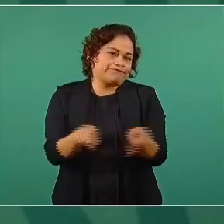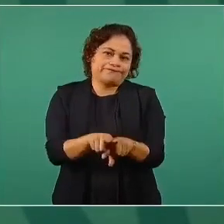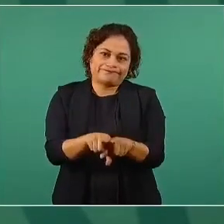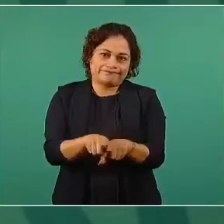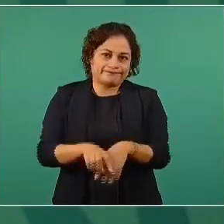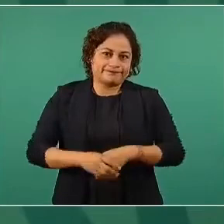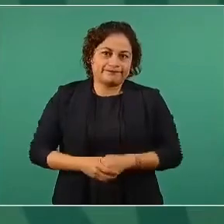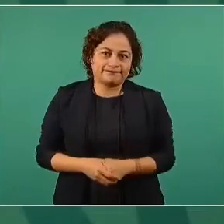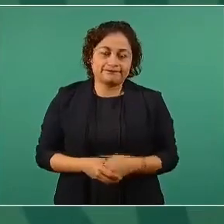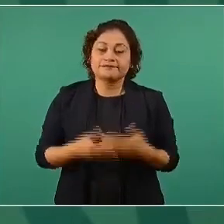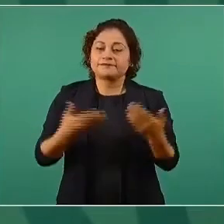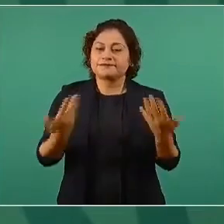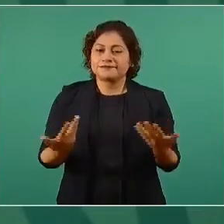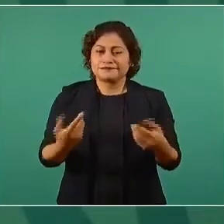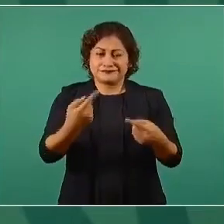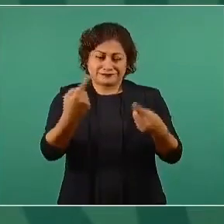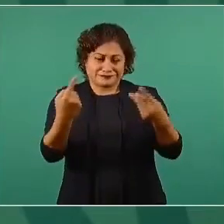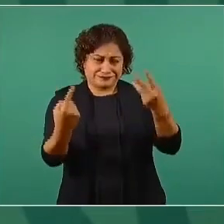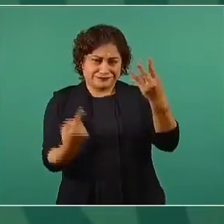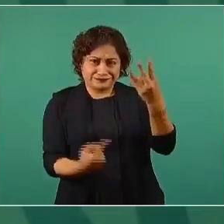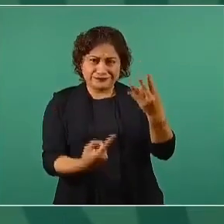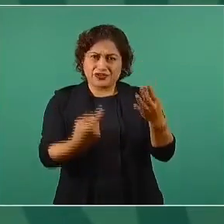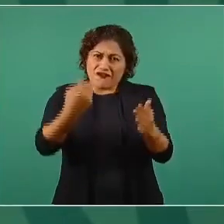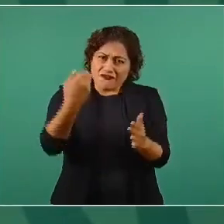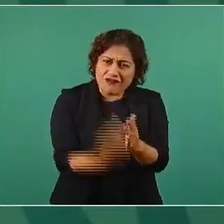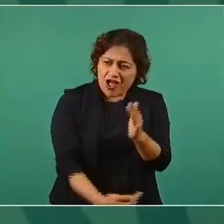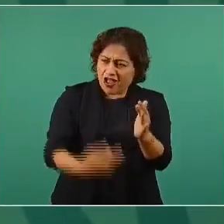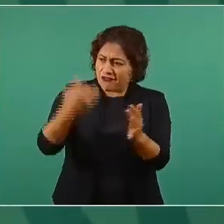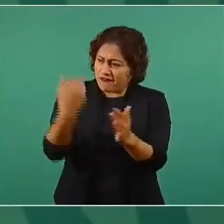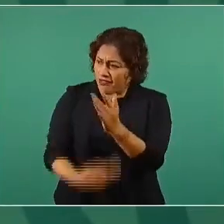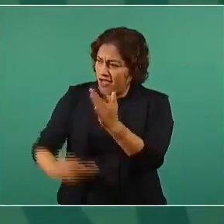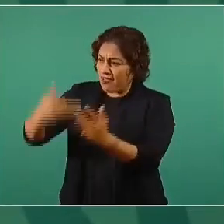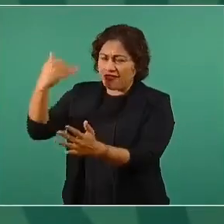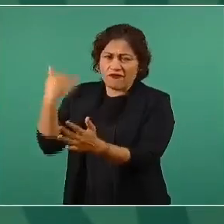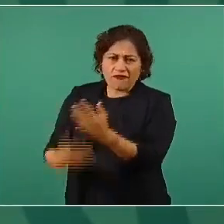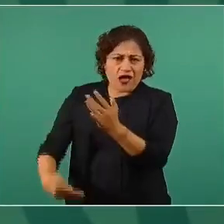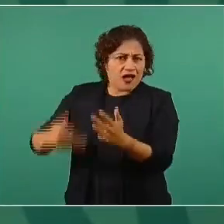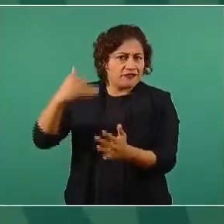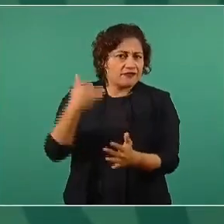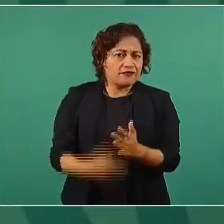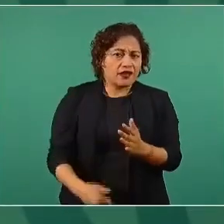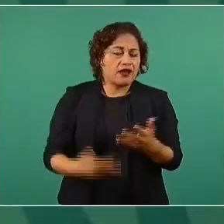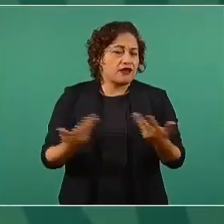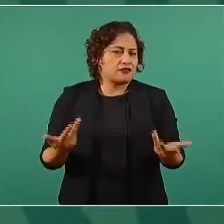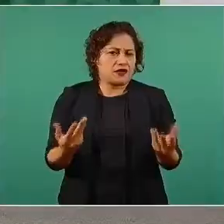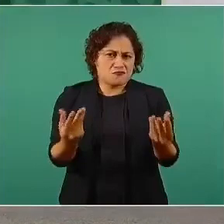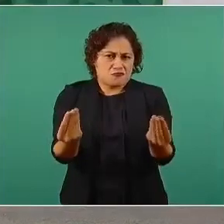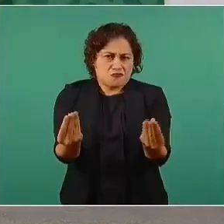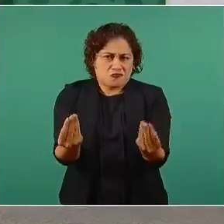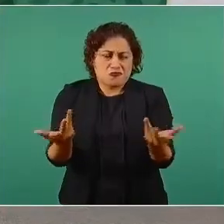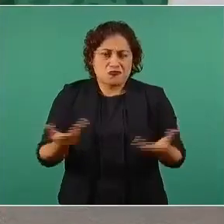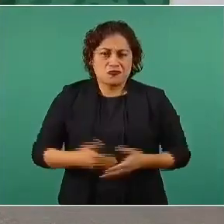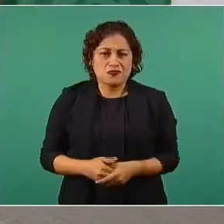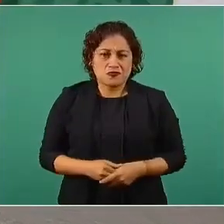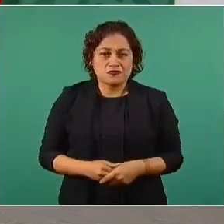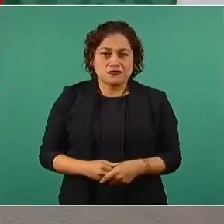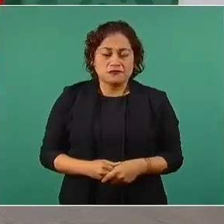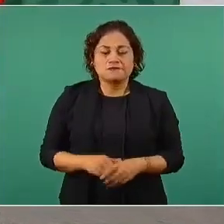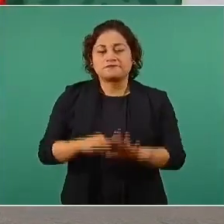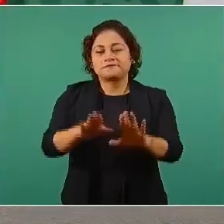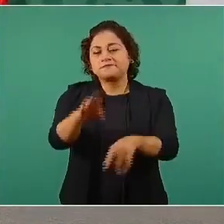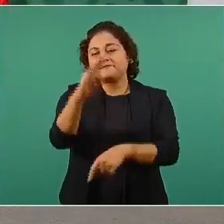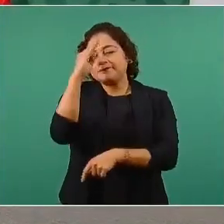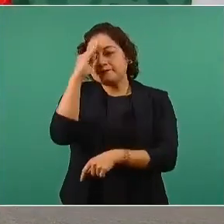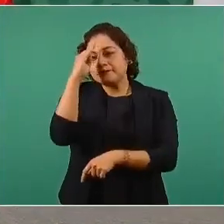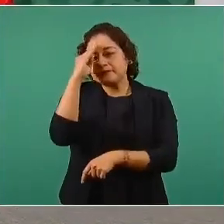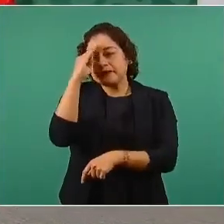entonces hacen falta muchas cosas nada más imagínense el absurdo de que siendo